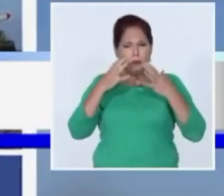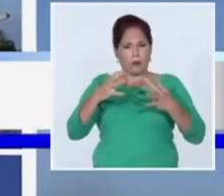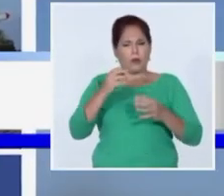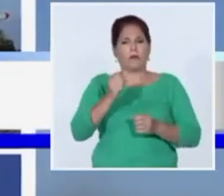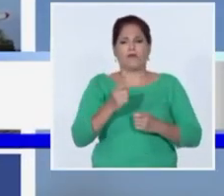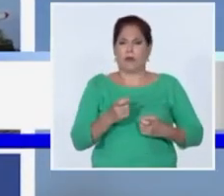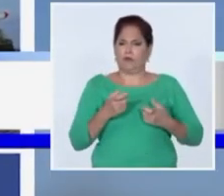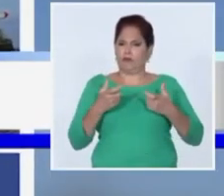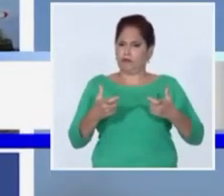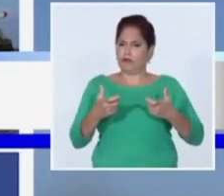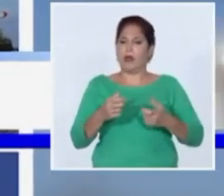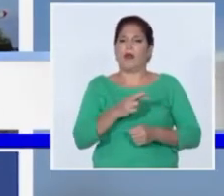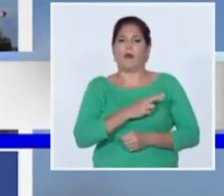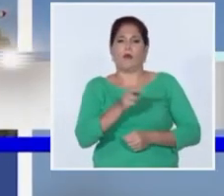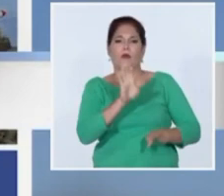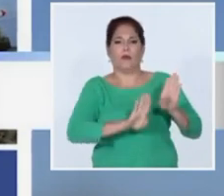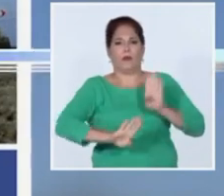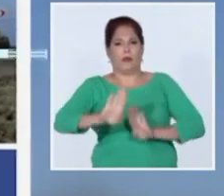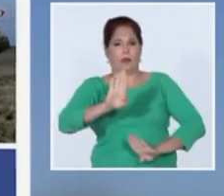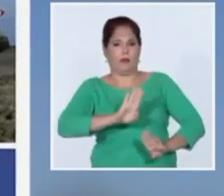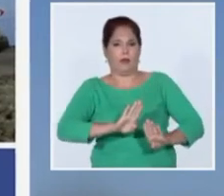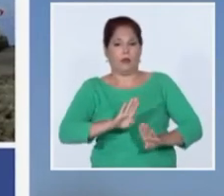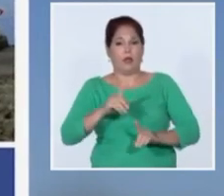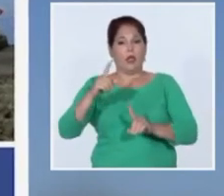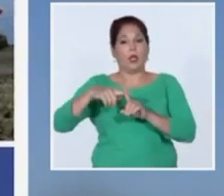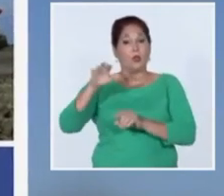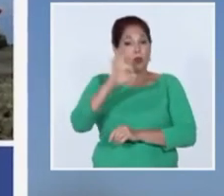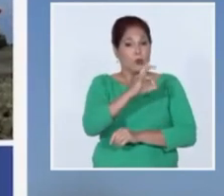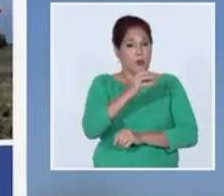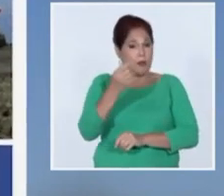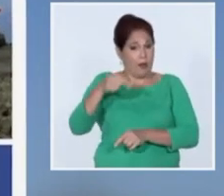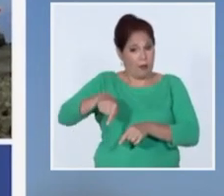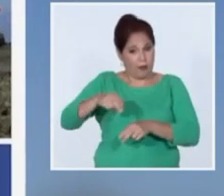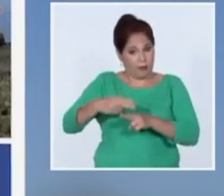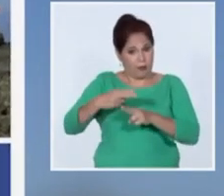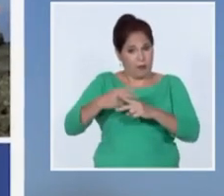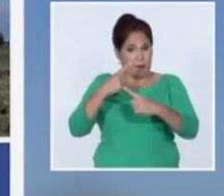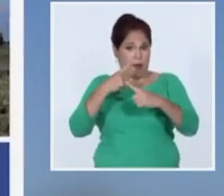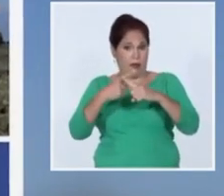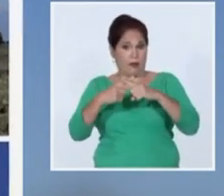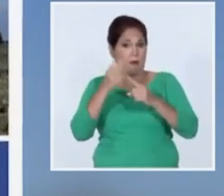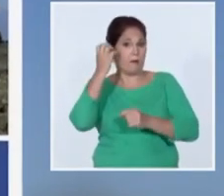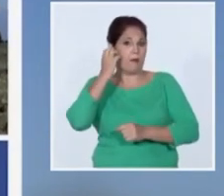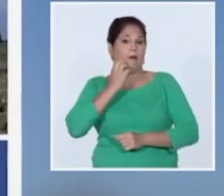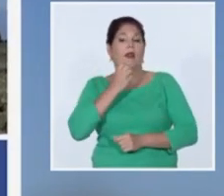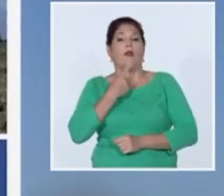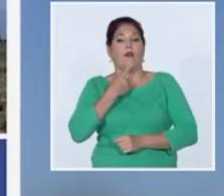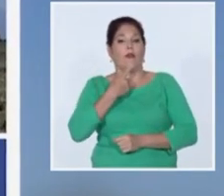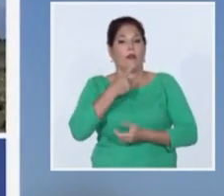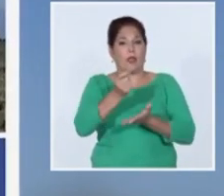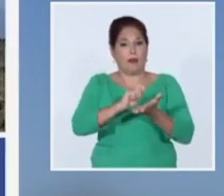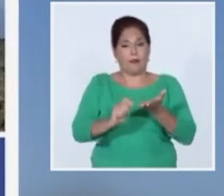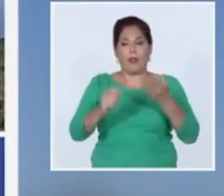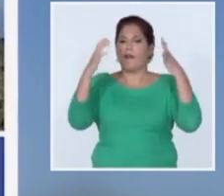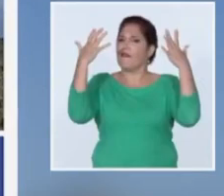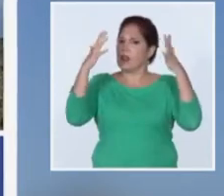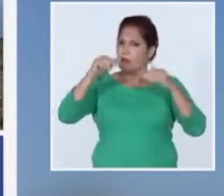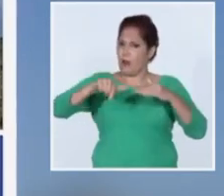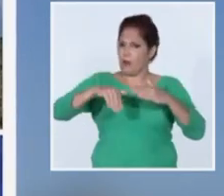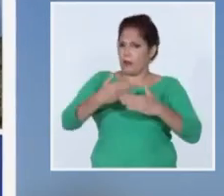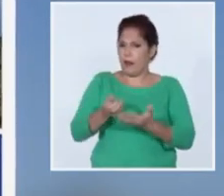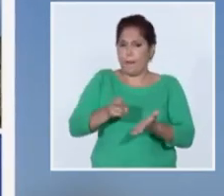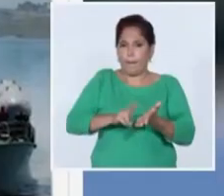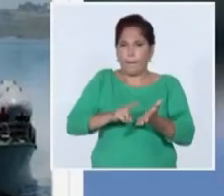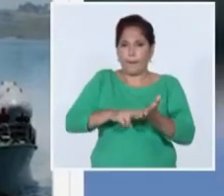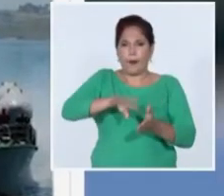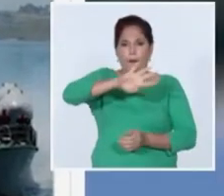en la red digital x twitter el primer ministro Manuel Marrero Cruz escribió abro comillas felicitamos en su día a los miembros de la